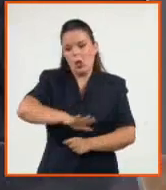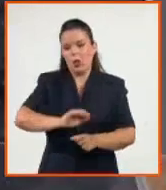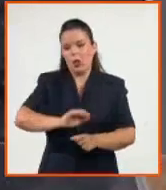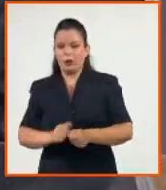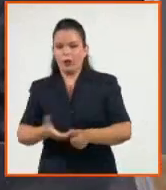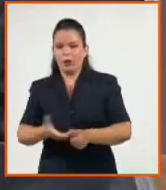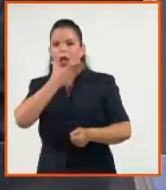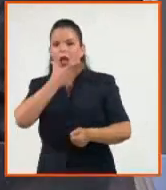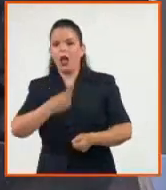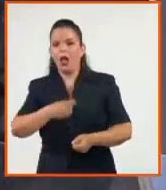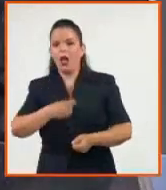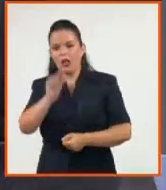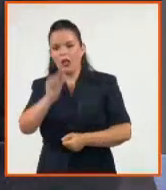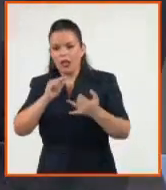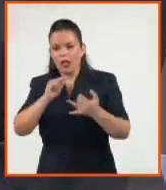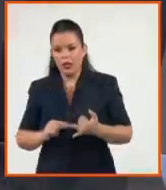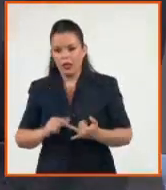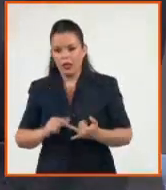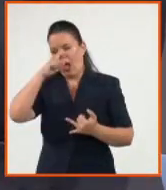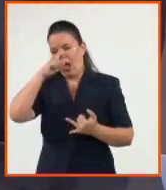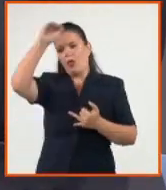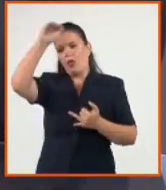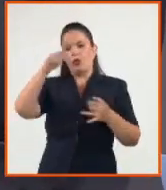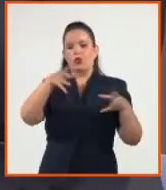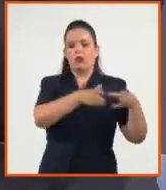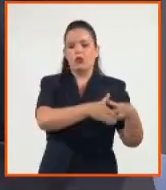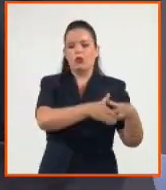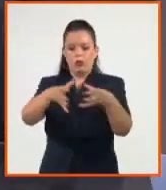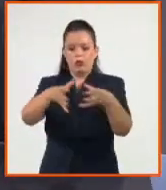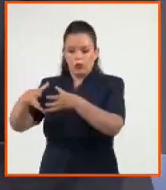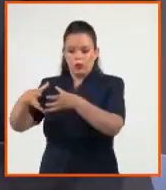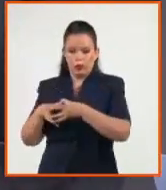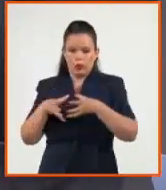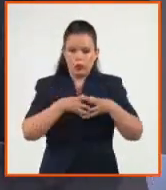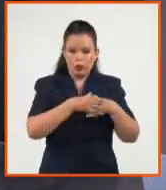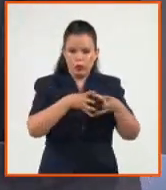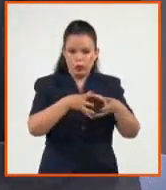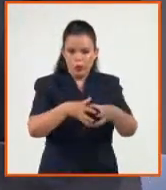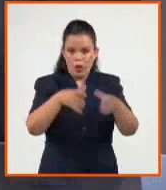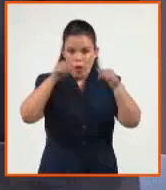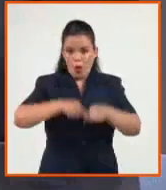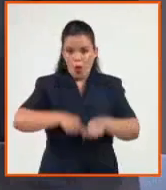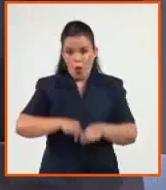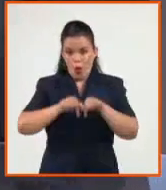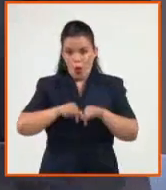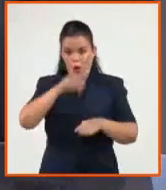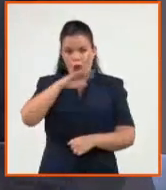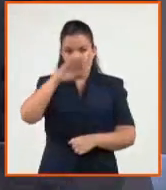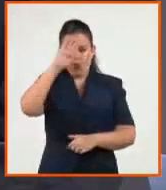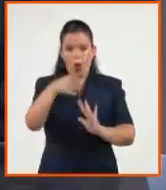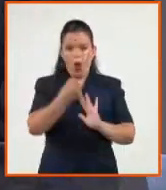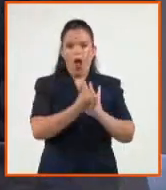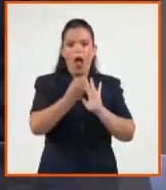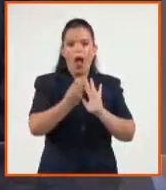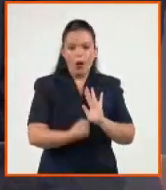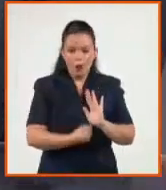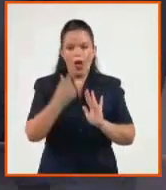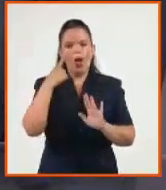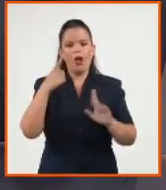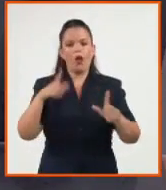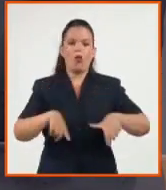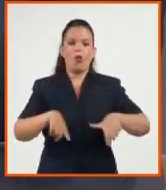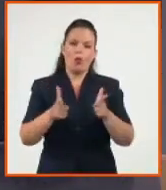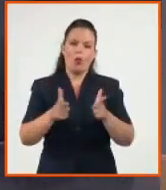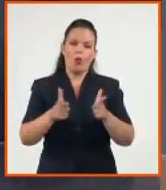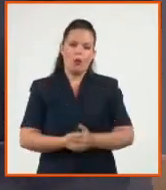para la gestión de incidentes de ciberseguridad, lo que nosotros estamos aprobando hoy, el modelo para instrumentar eso. Protección contra el